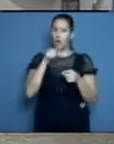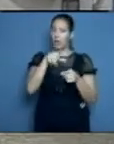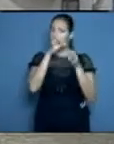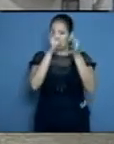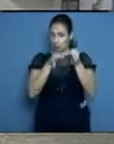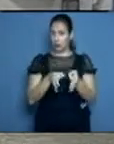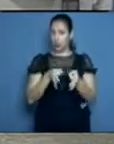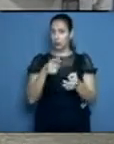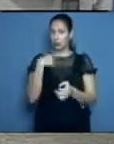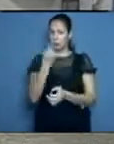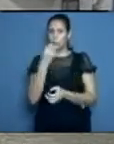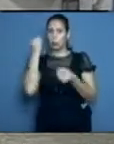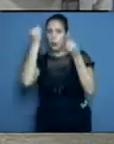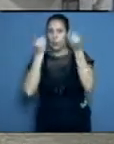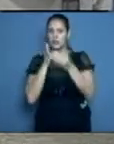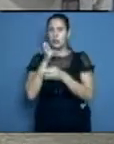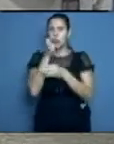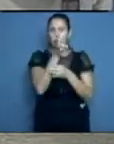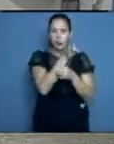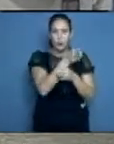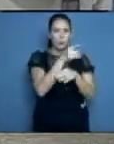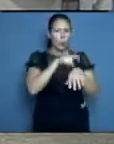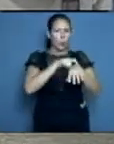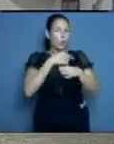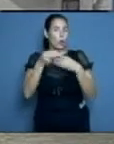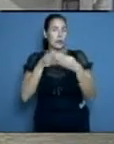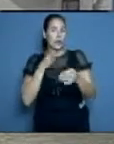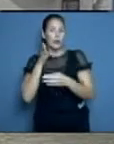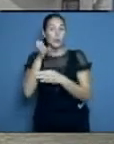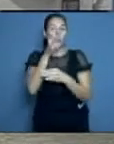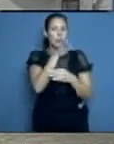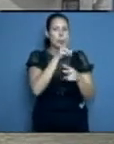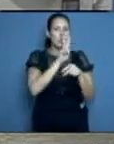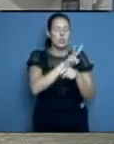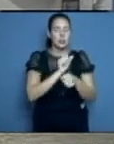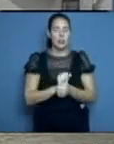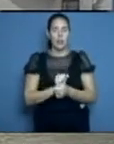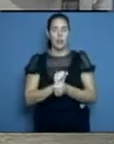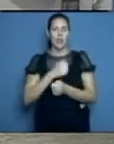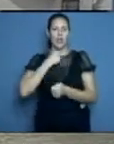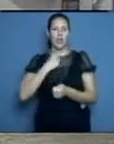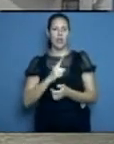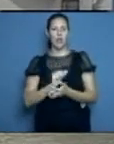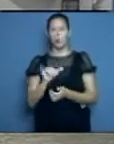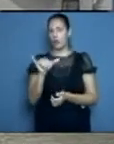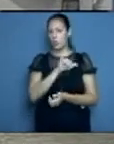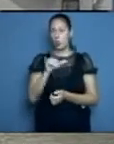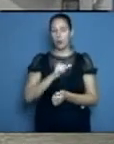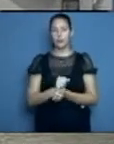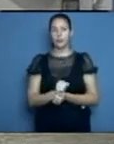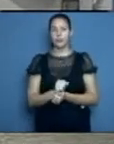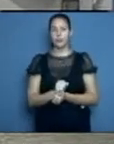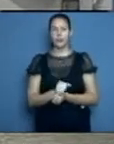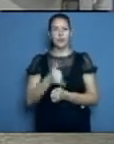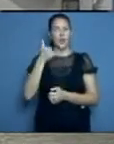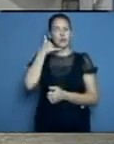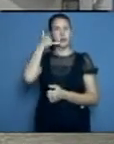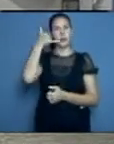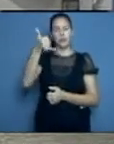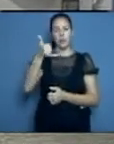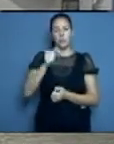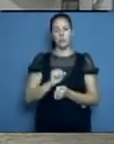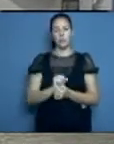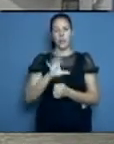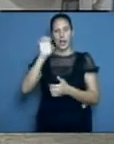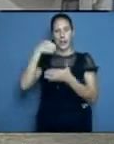con sistematicidad. En cualquier horario a los compañeros de gases les decimos hace falta poner tantos balones en tal unidad o vamos a